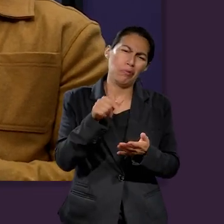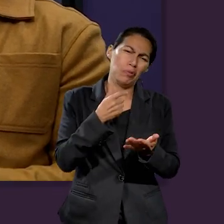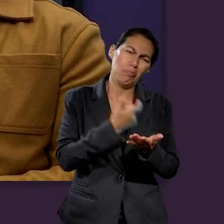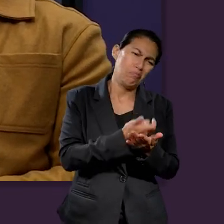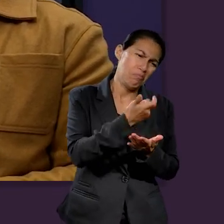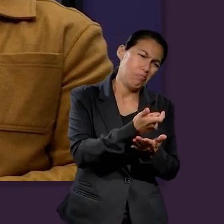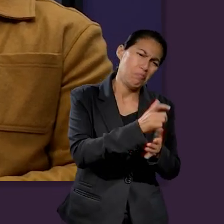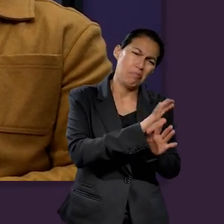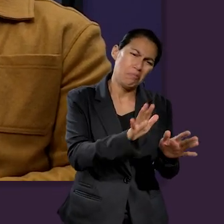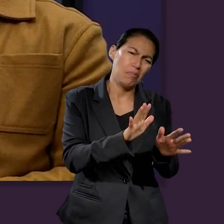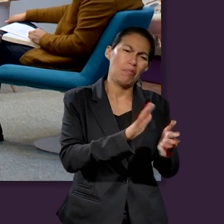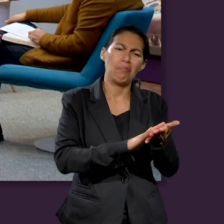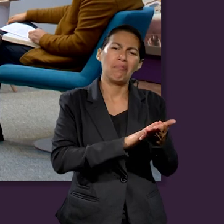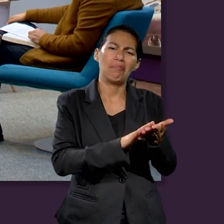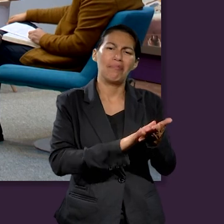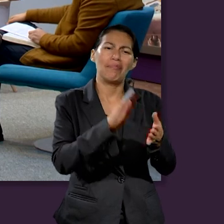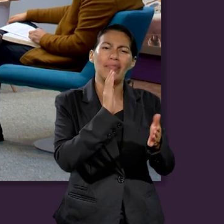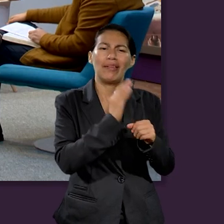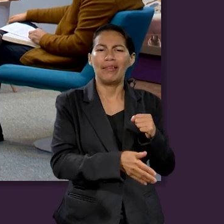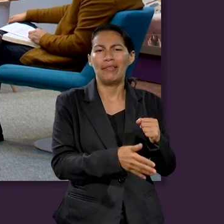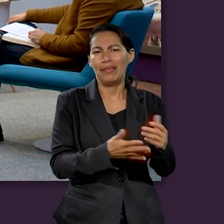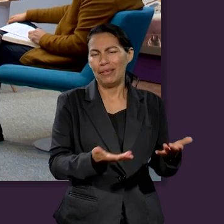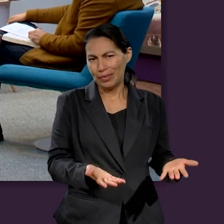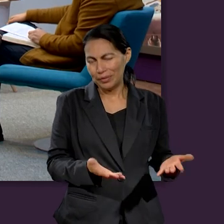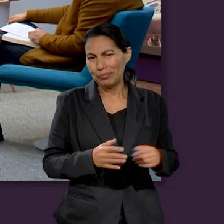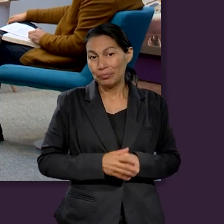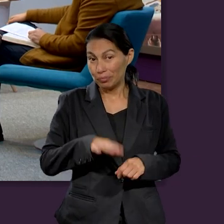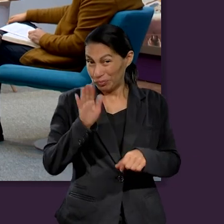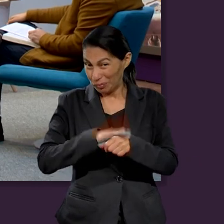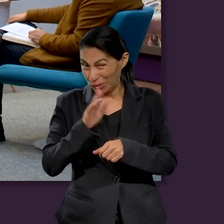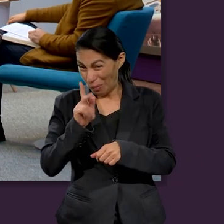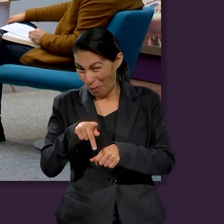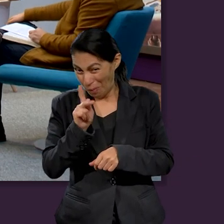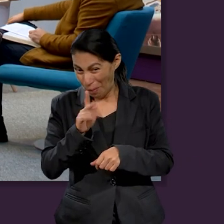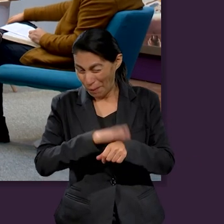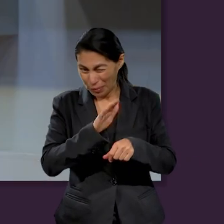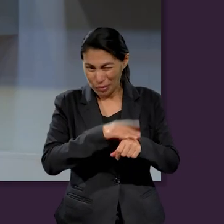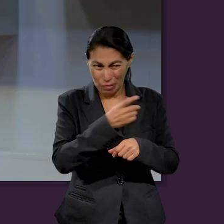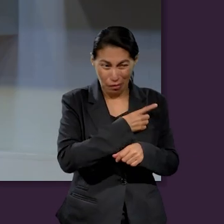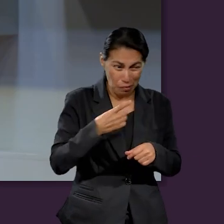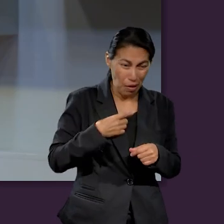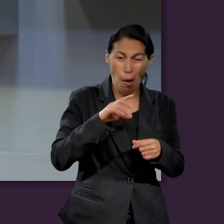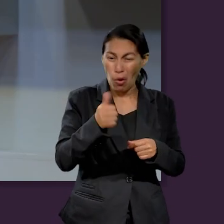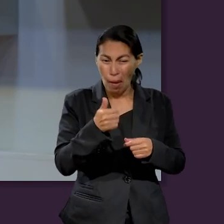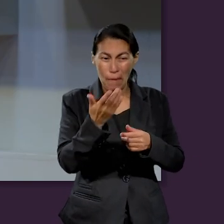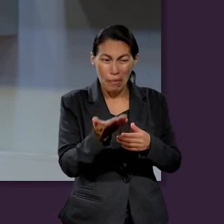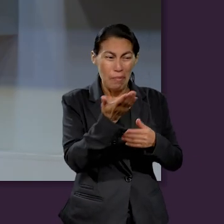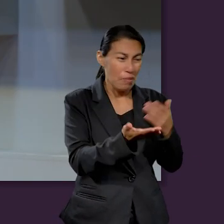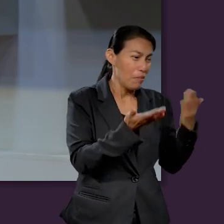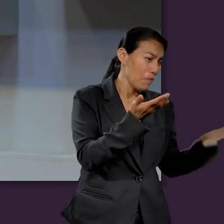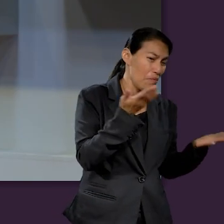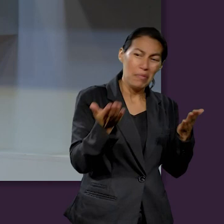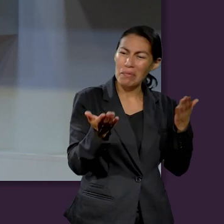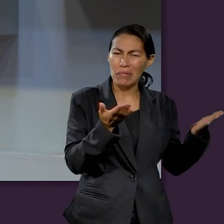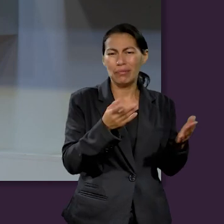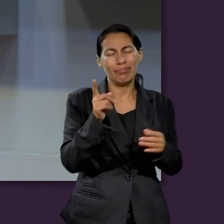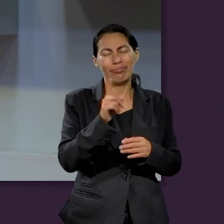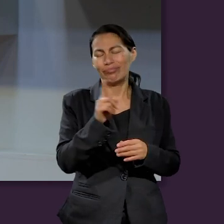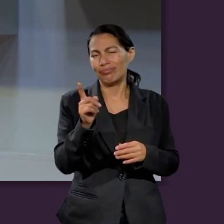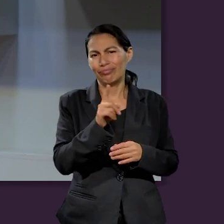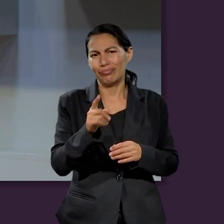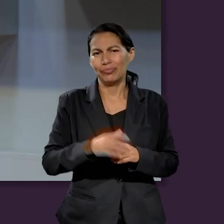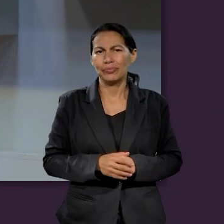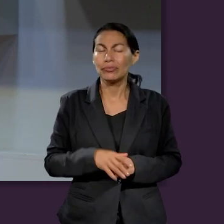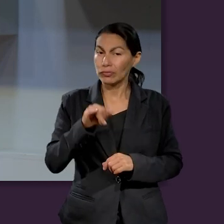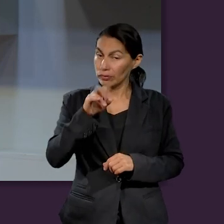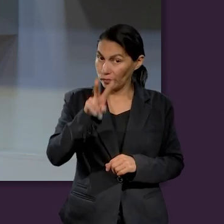se desalde. Muy bien, quiero retomar lo que mencionaste al principio, ¿no? A veces cuando tenemos un problema